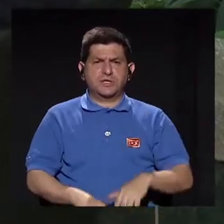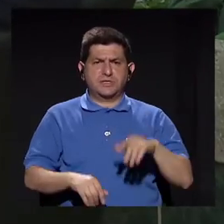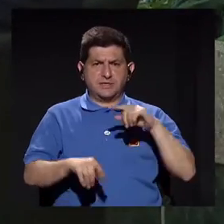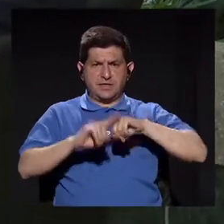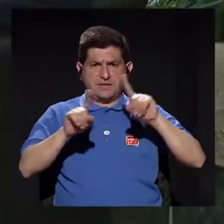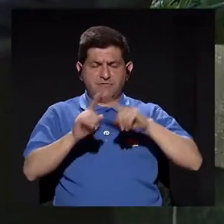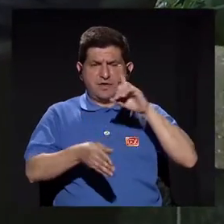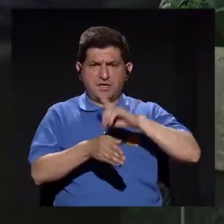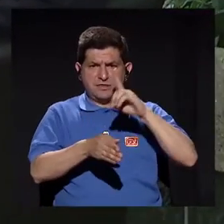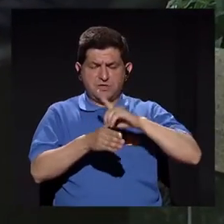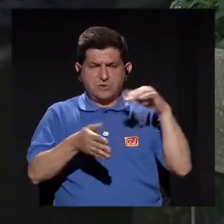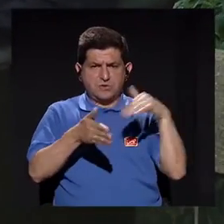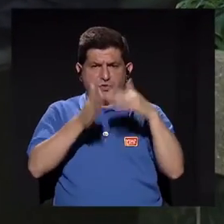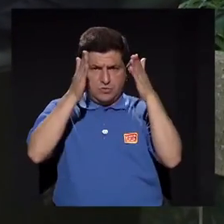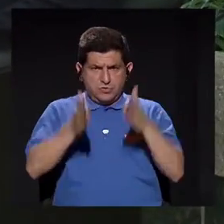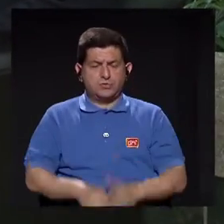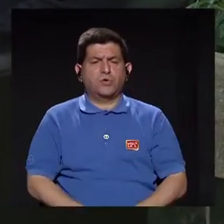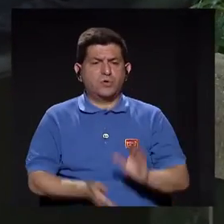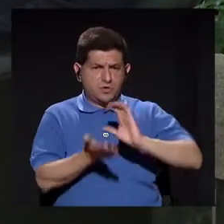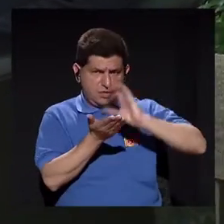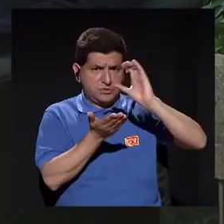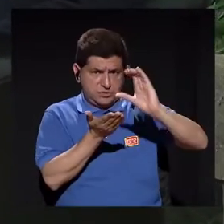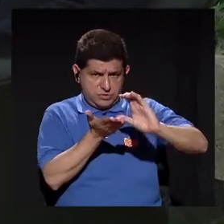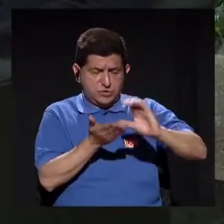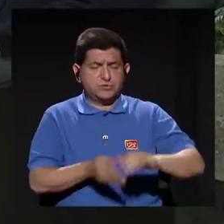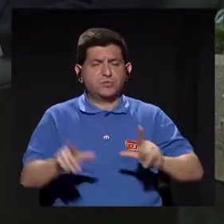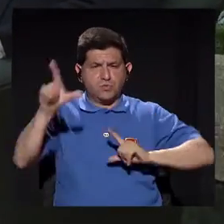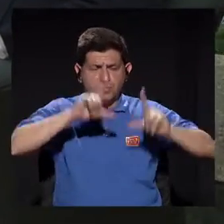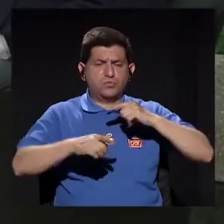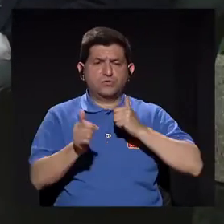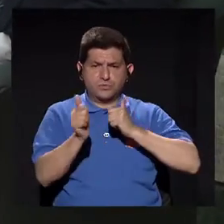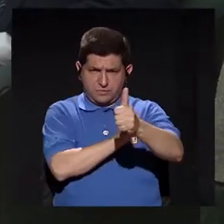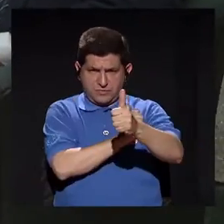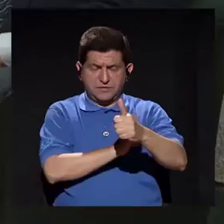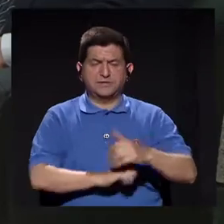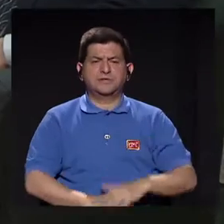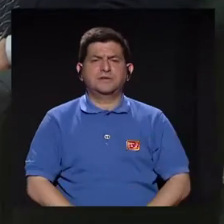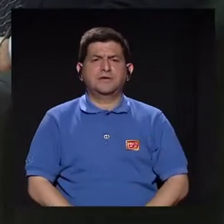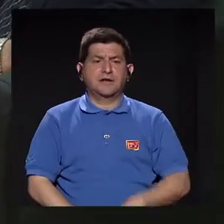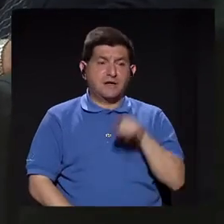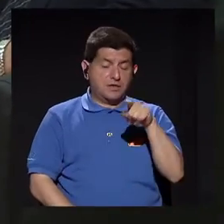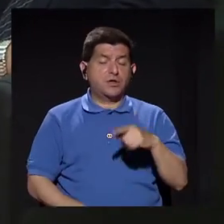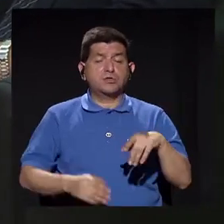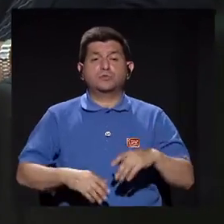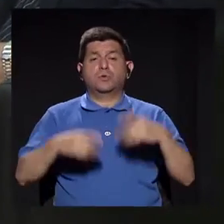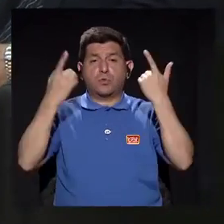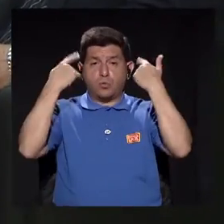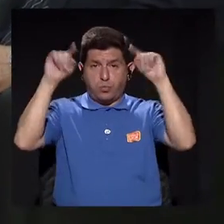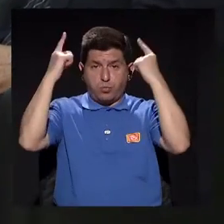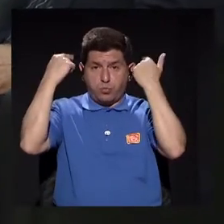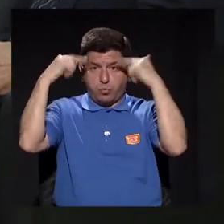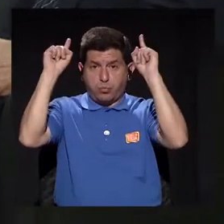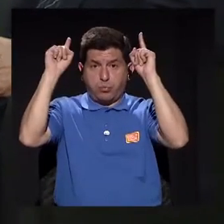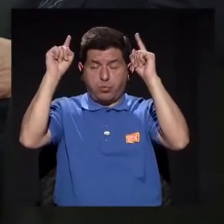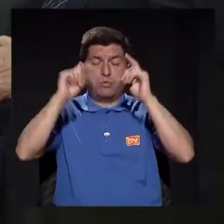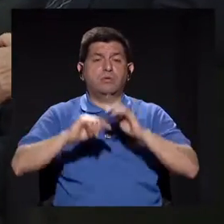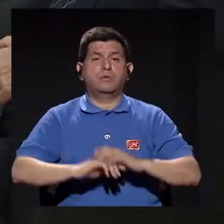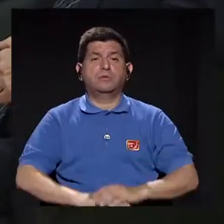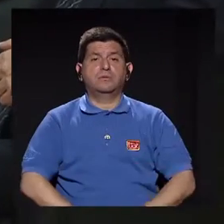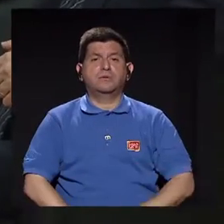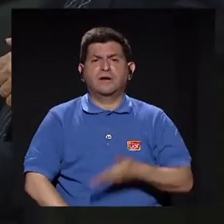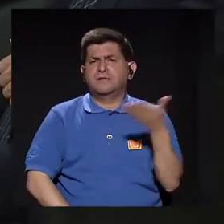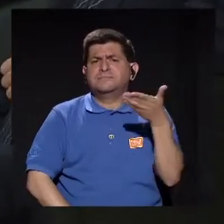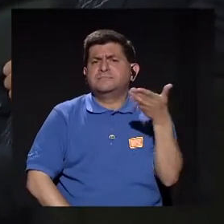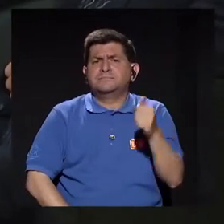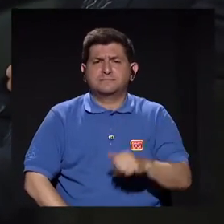que han pasado por los cursos del laboratorio y realmente ha sido todo un éxito en el sentido